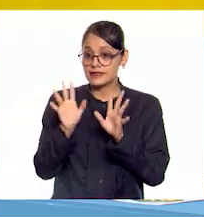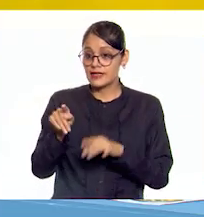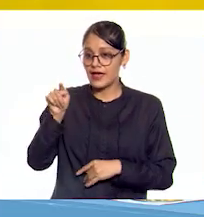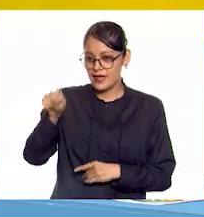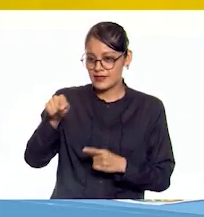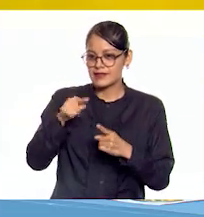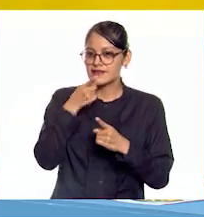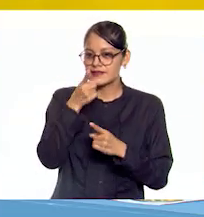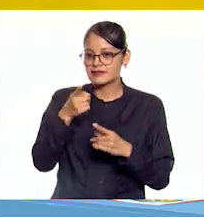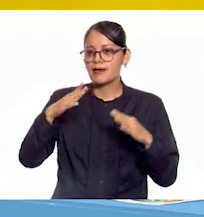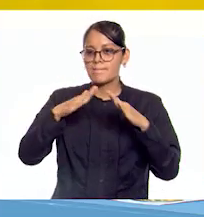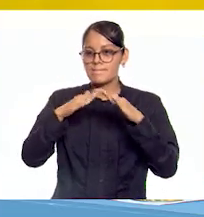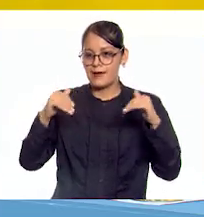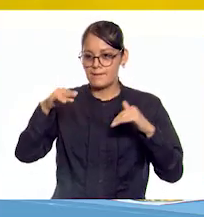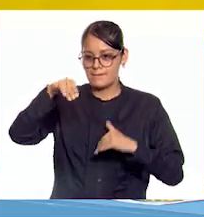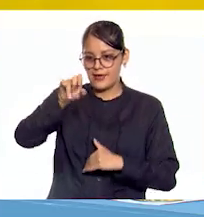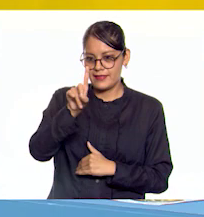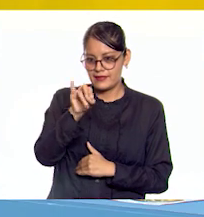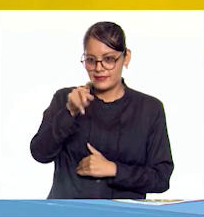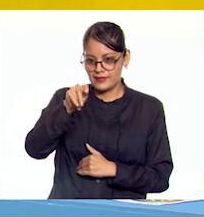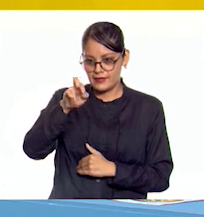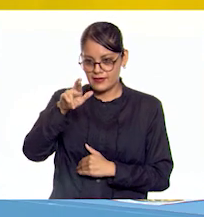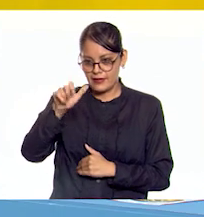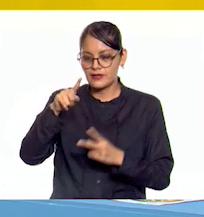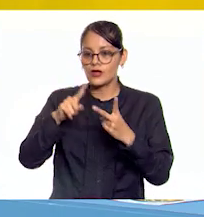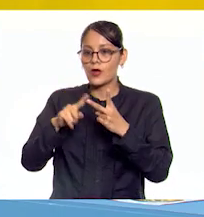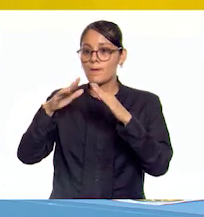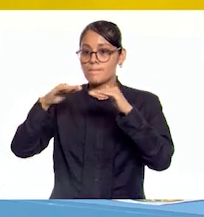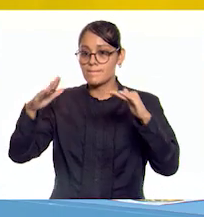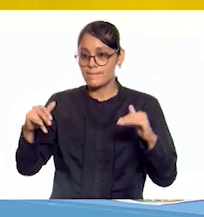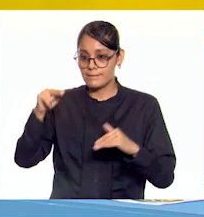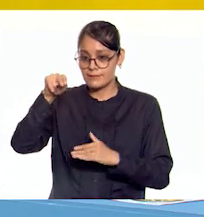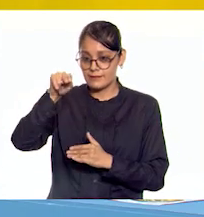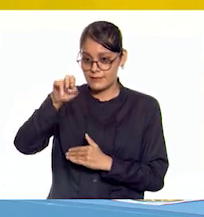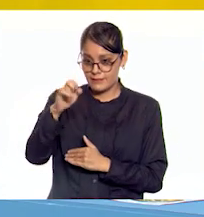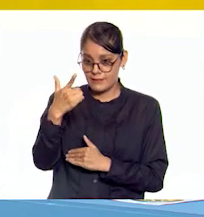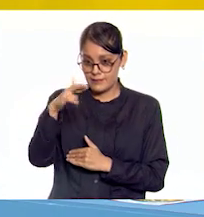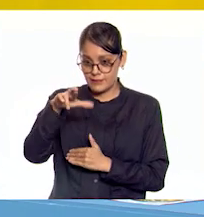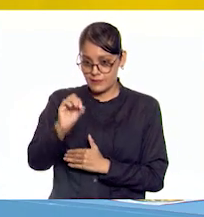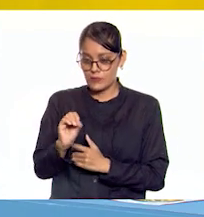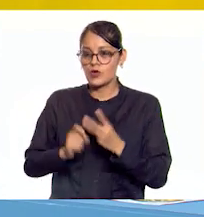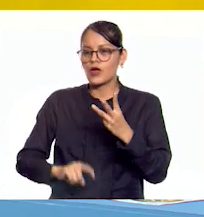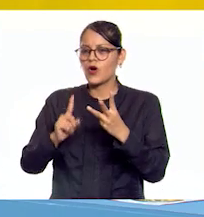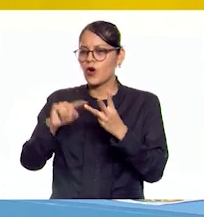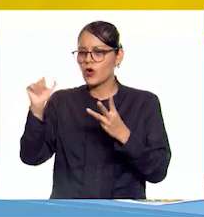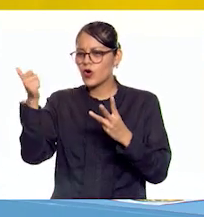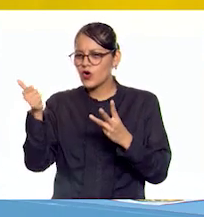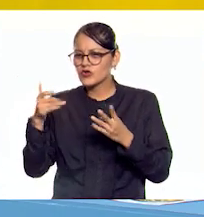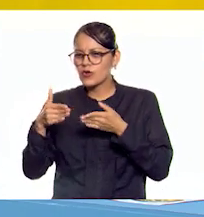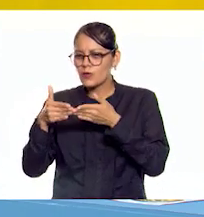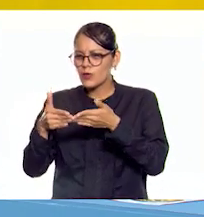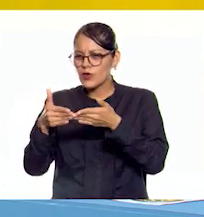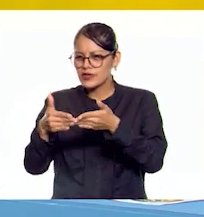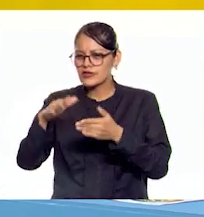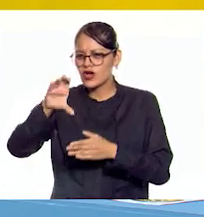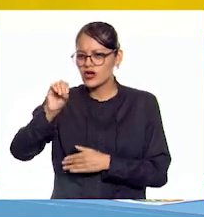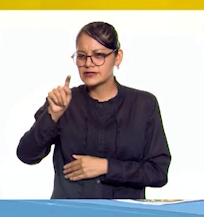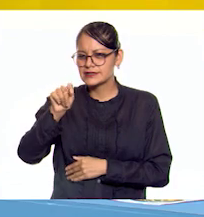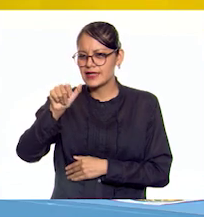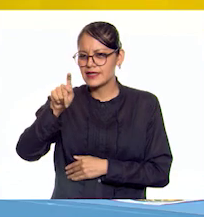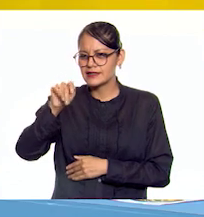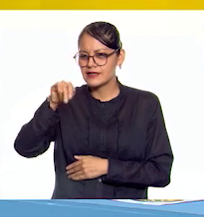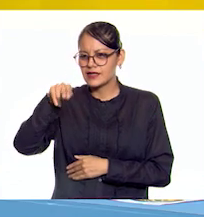Mediterráneo, Mar Negro, por ahí alcanzo a ver otra de Puerto de Constantinopla, Moneda,